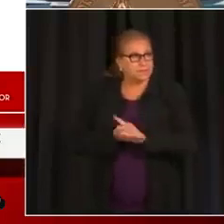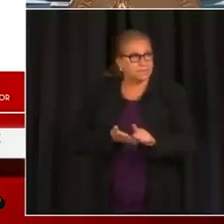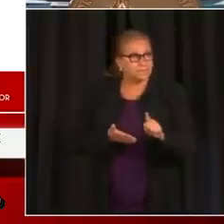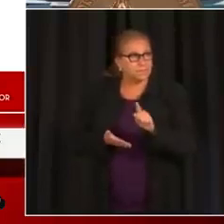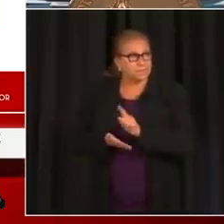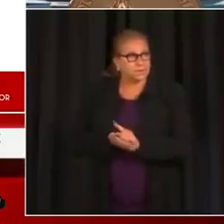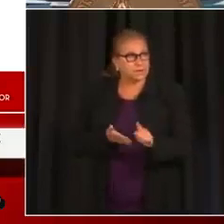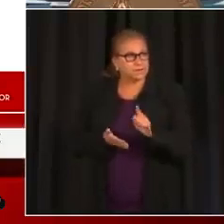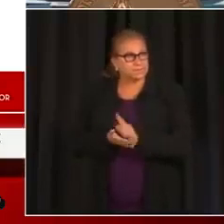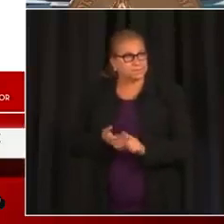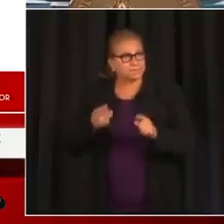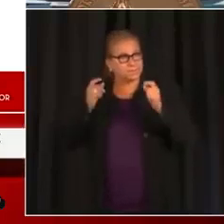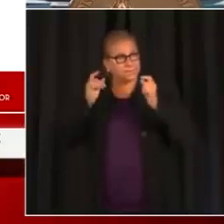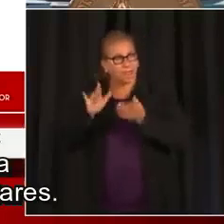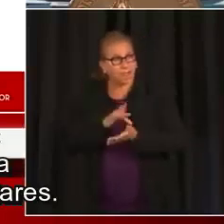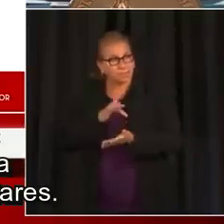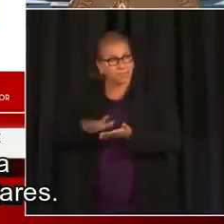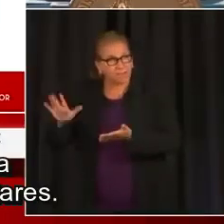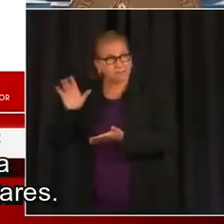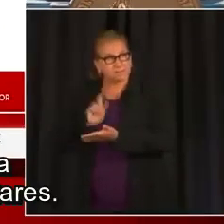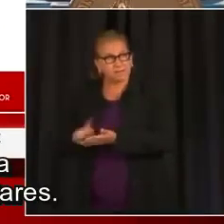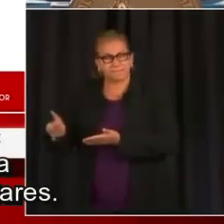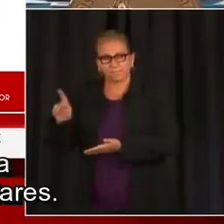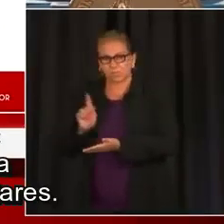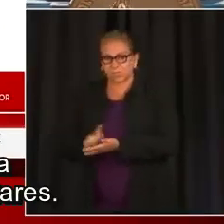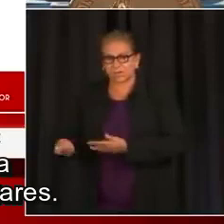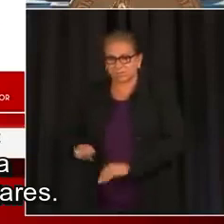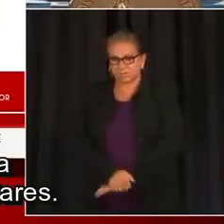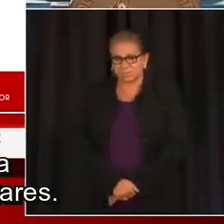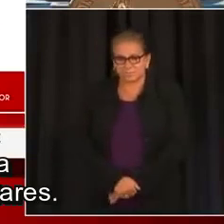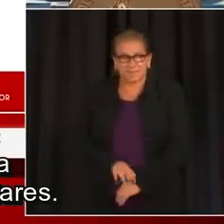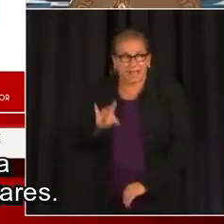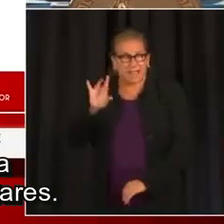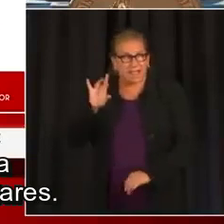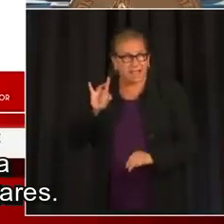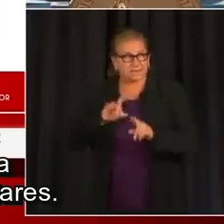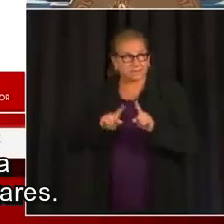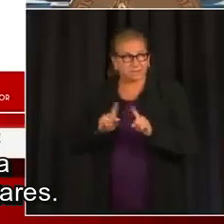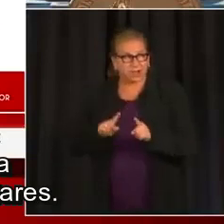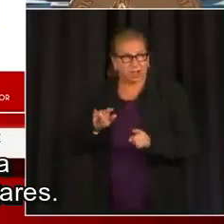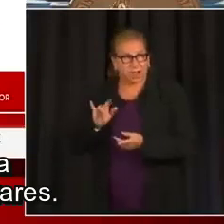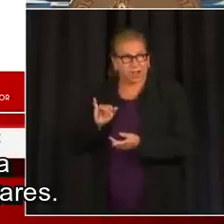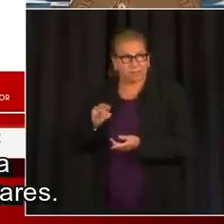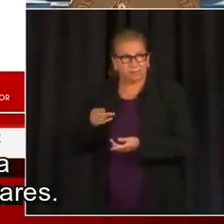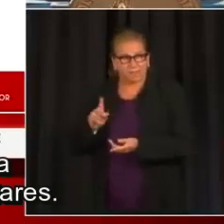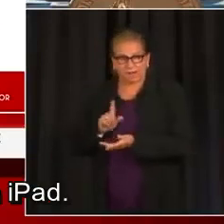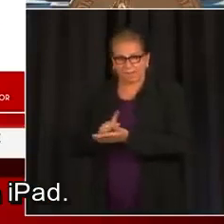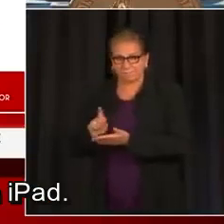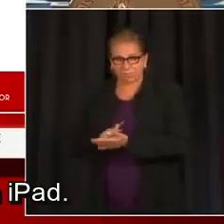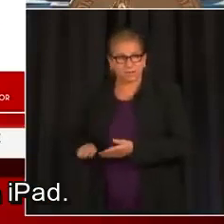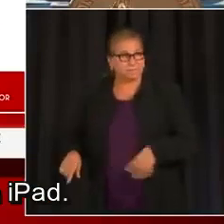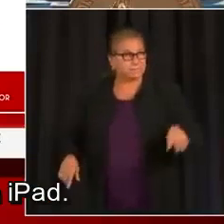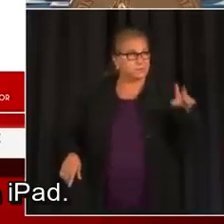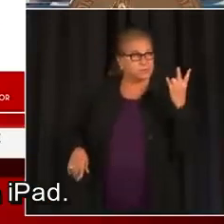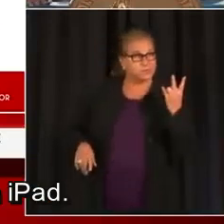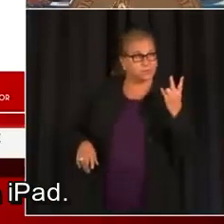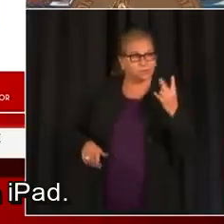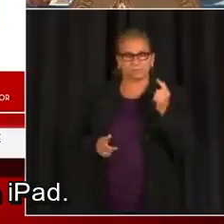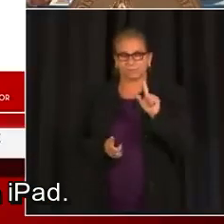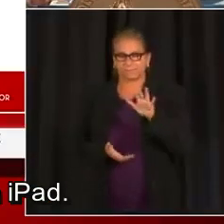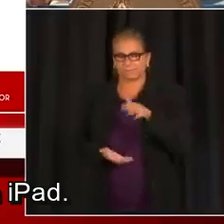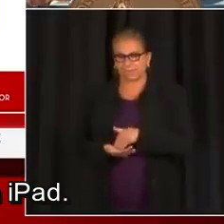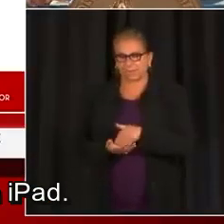12 a 17, y cada semana van a ser elegibles para ganar una beca para la universidad de 25 mil dólares. Ocho estudiantes